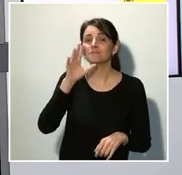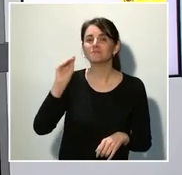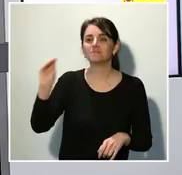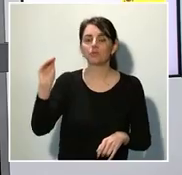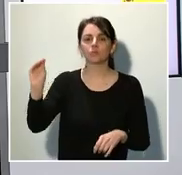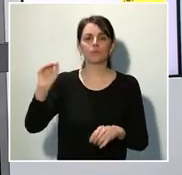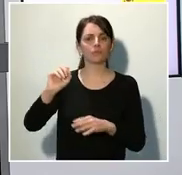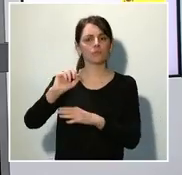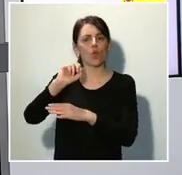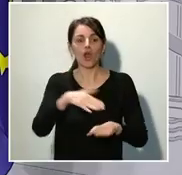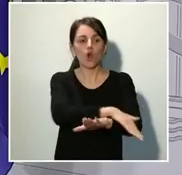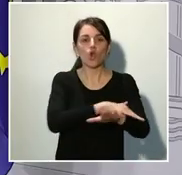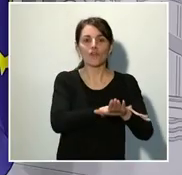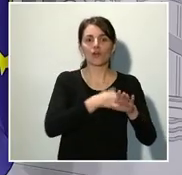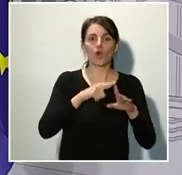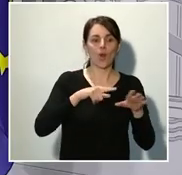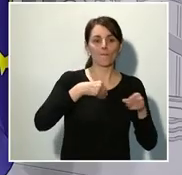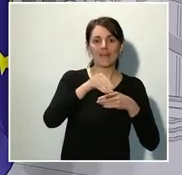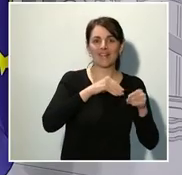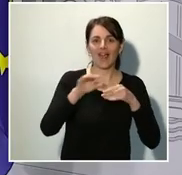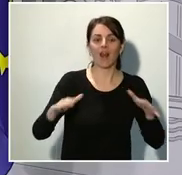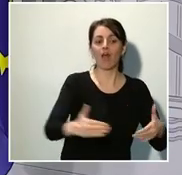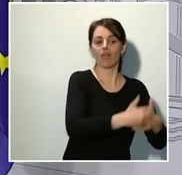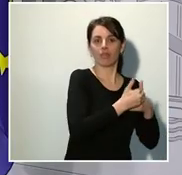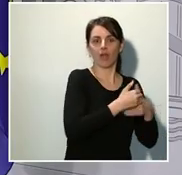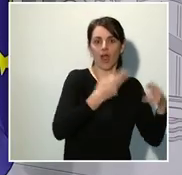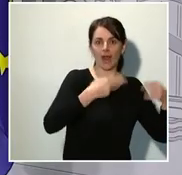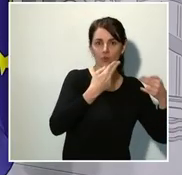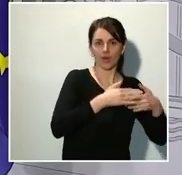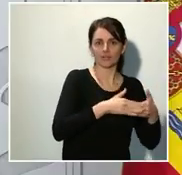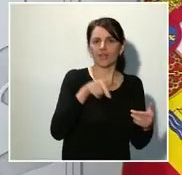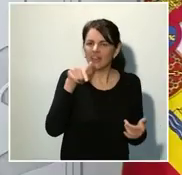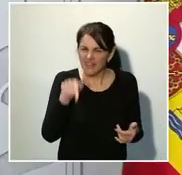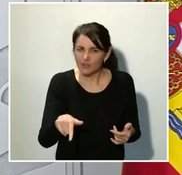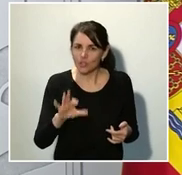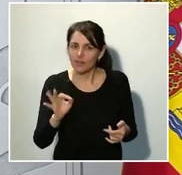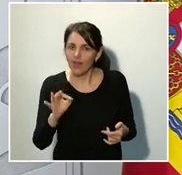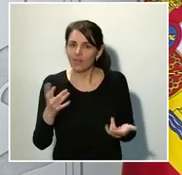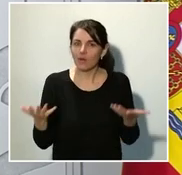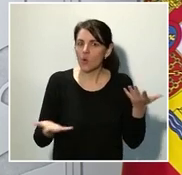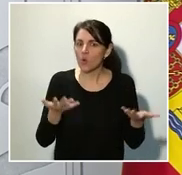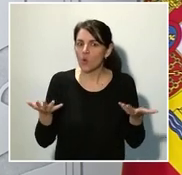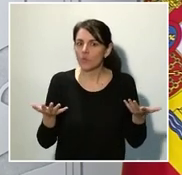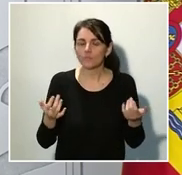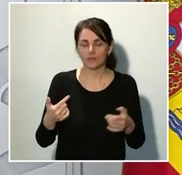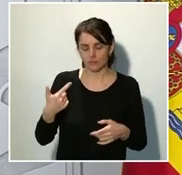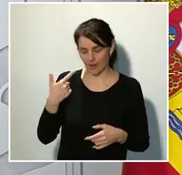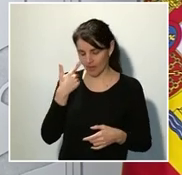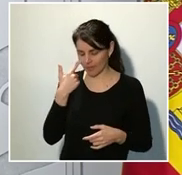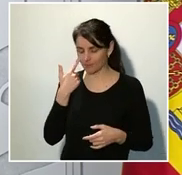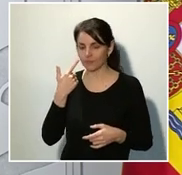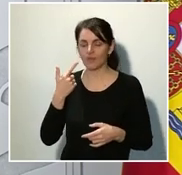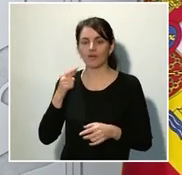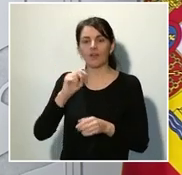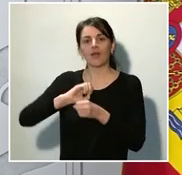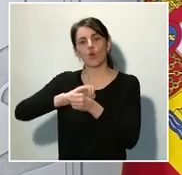residencias de ancianos que están preparando? ¿Es injusta? ¿A qué responde? El virus lo vamos a vencer unidos. Yo no voy a entrar en ningún tipo